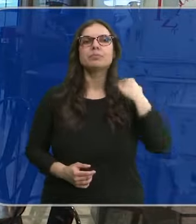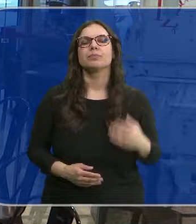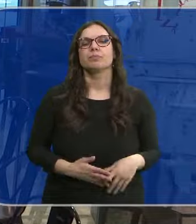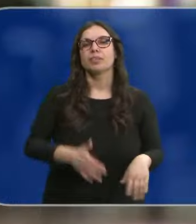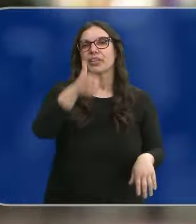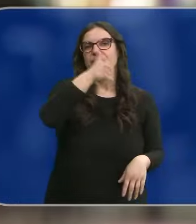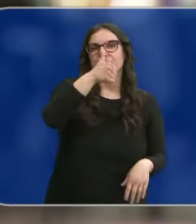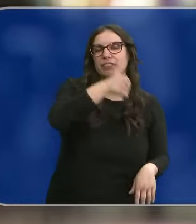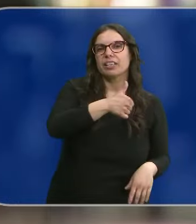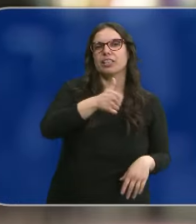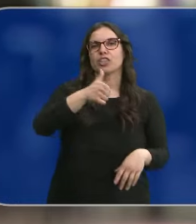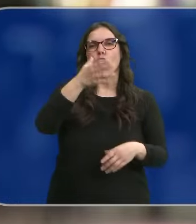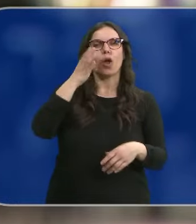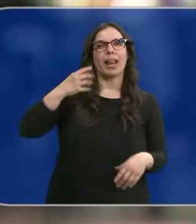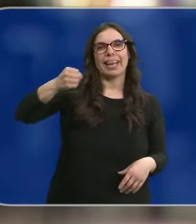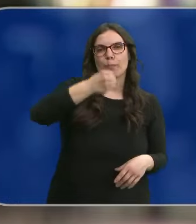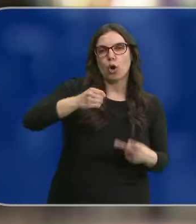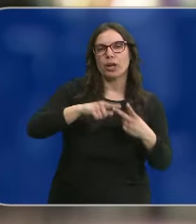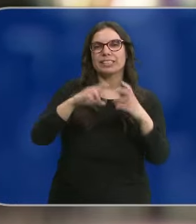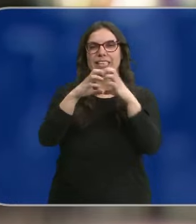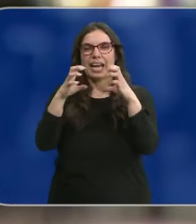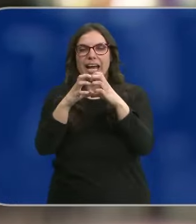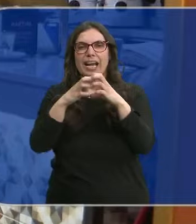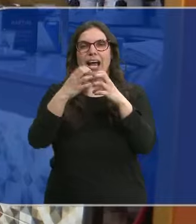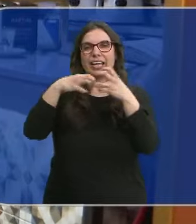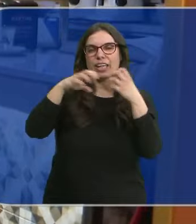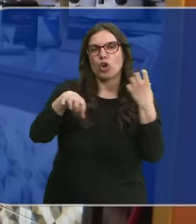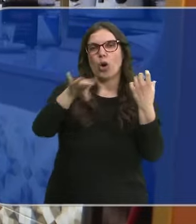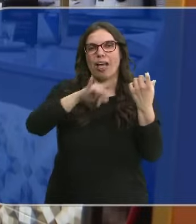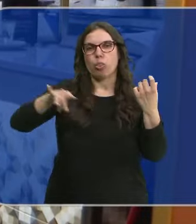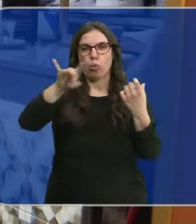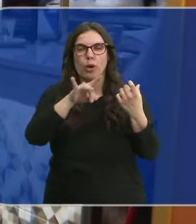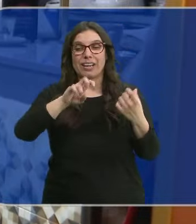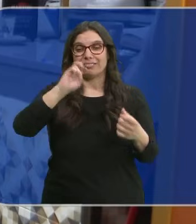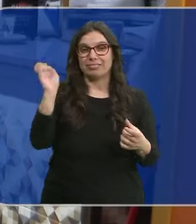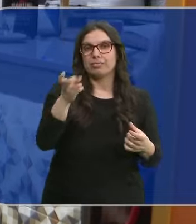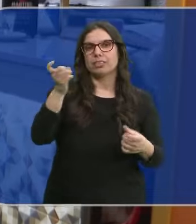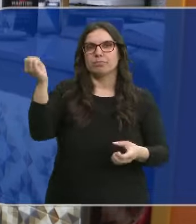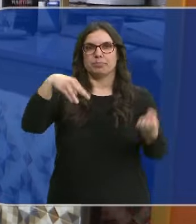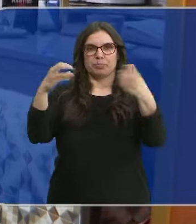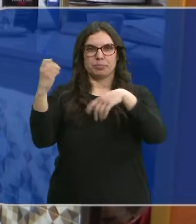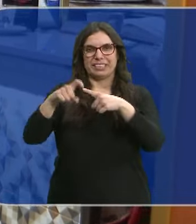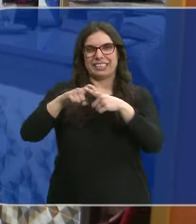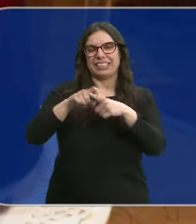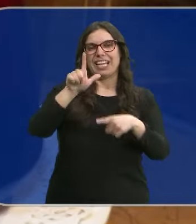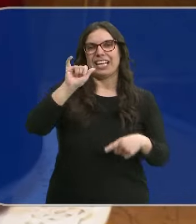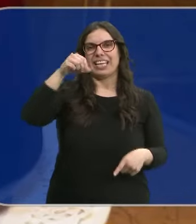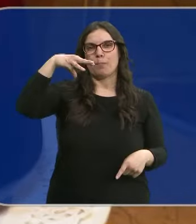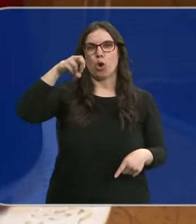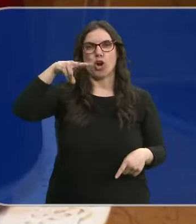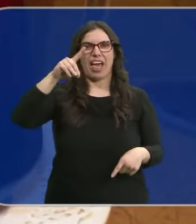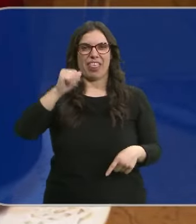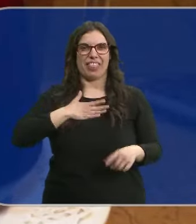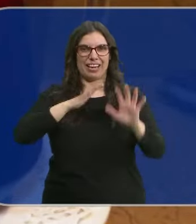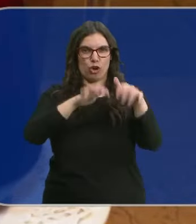Vino tinto, limones, naranjas, higos, azúcar y canela son ingredientes que no pueden faltar en la típica limonada leonesa.